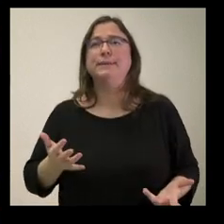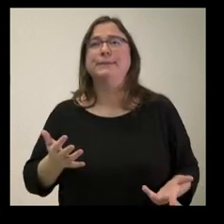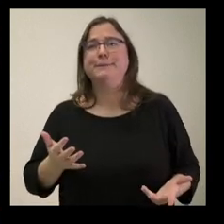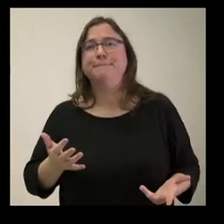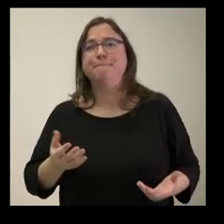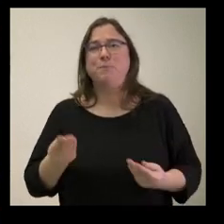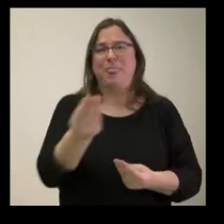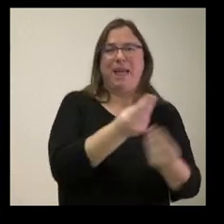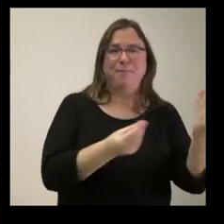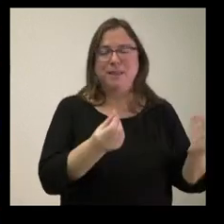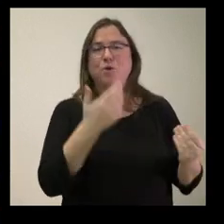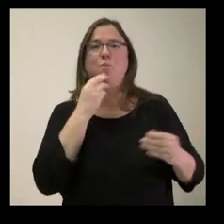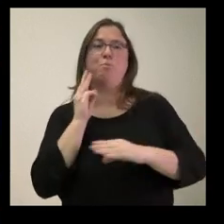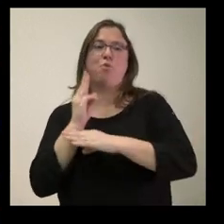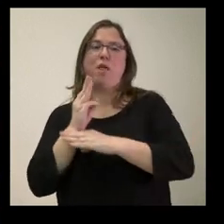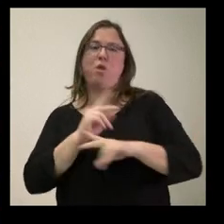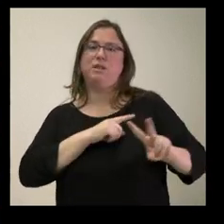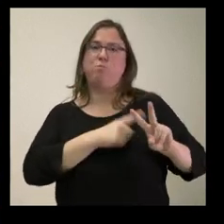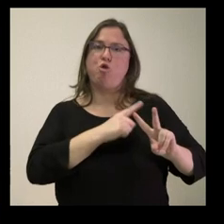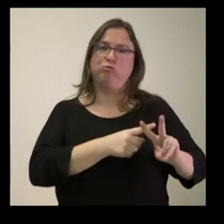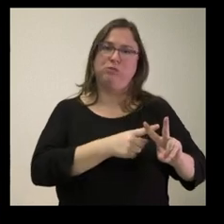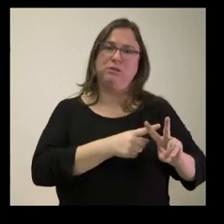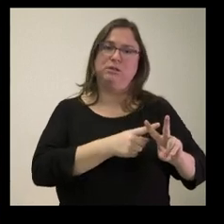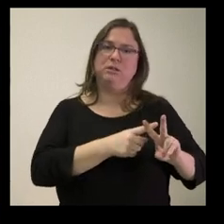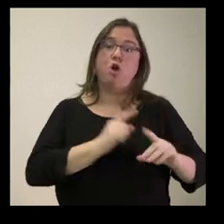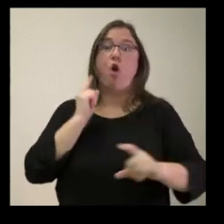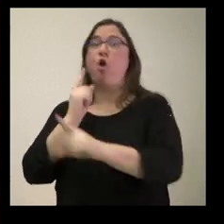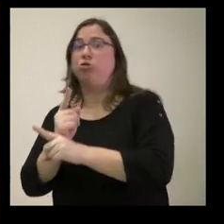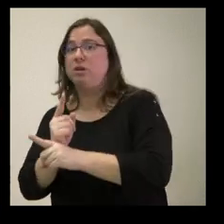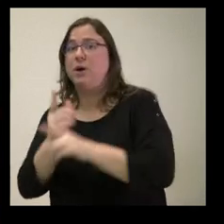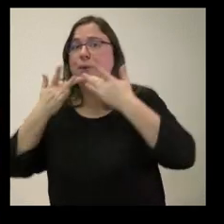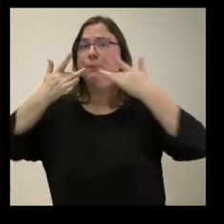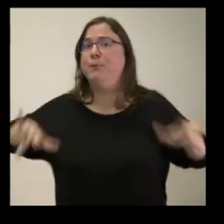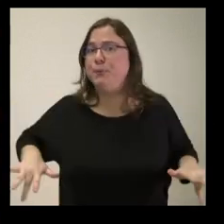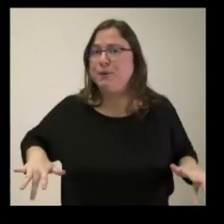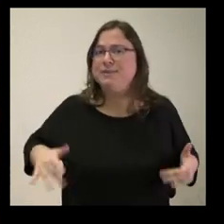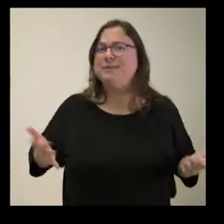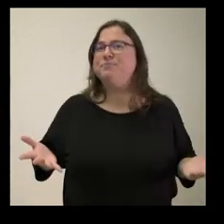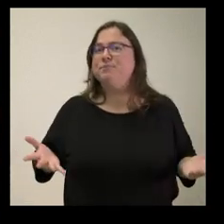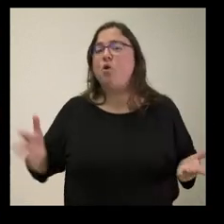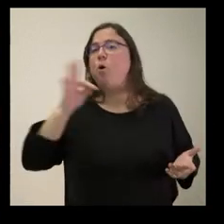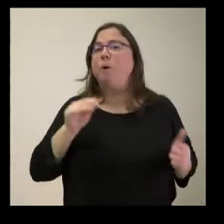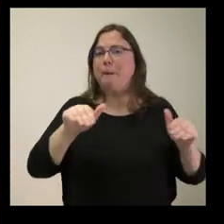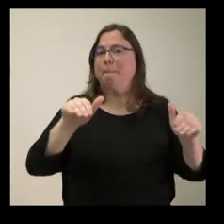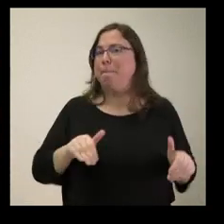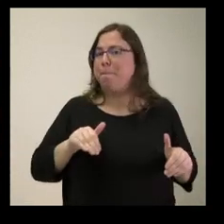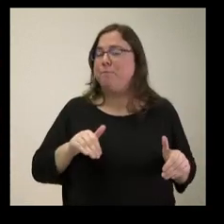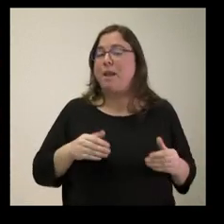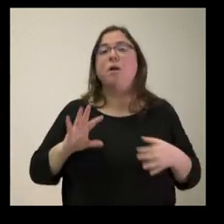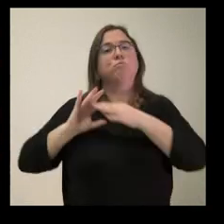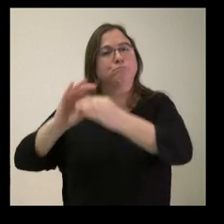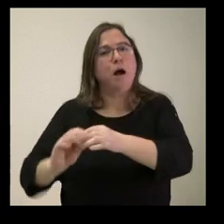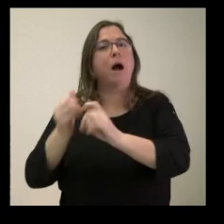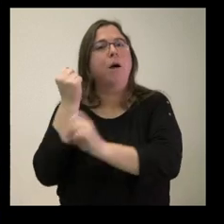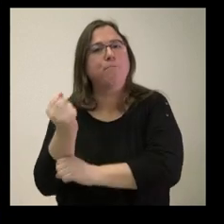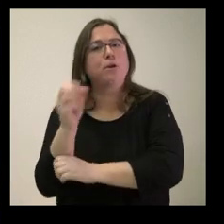los procuradores autonómicos de Vox voten en contra, o sea, abstengan, no voten positivamente con el Partido Popular